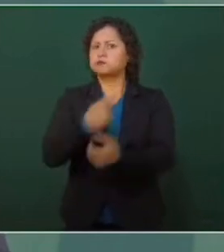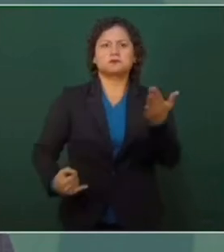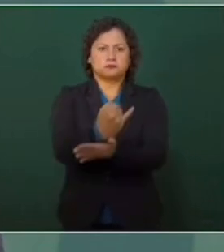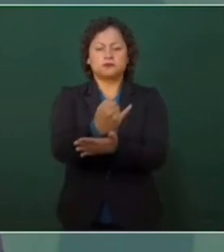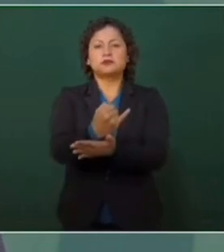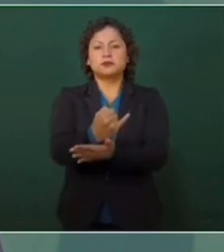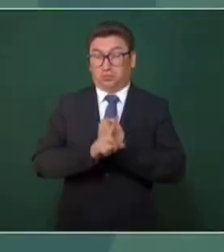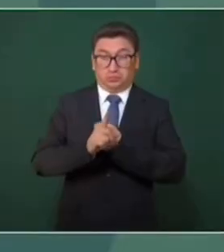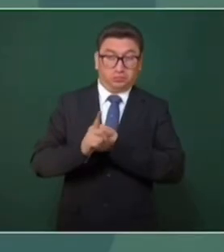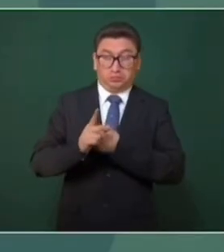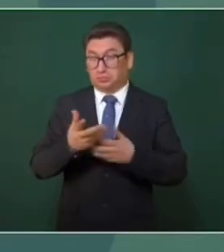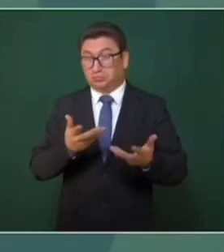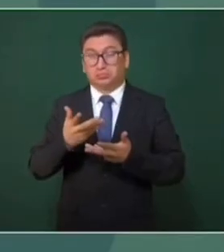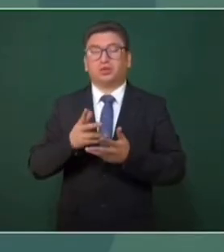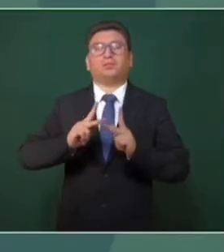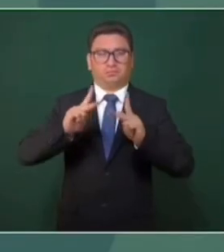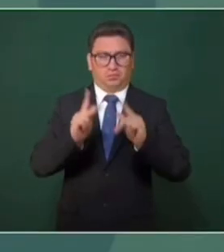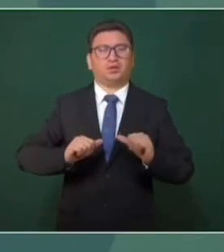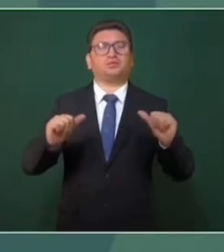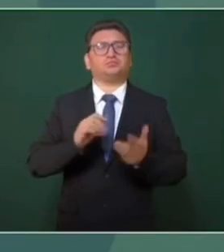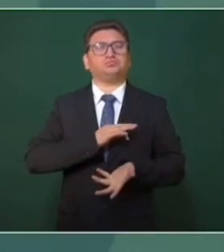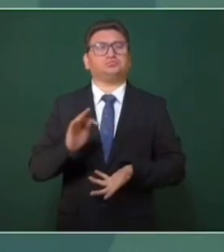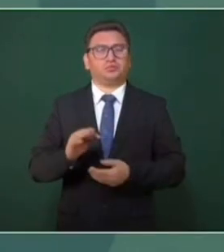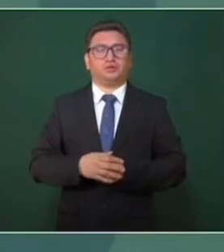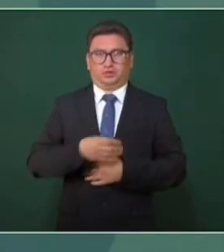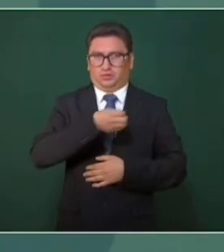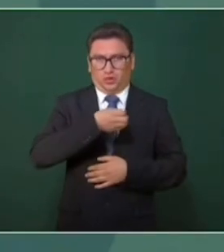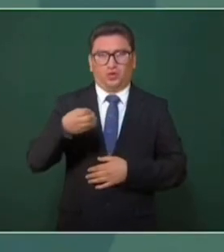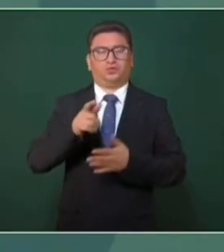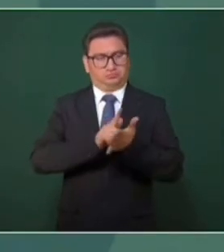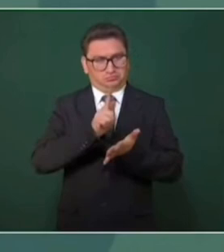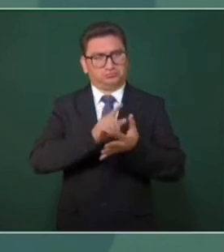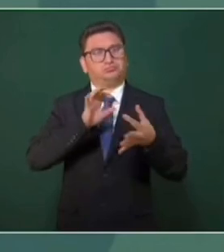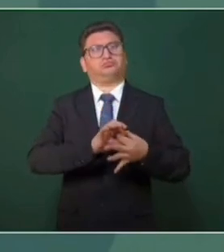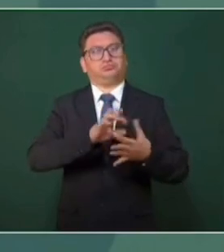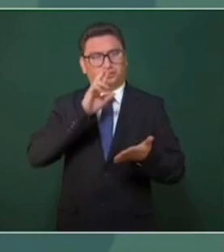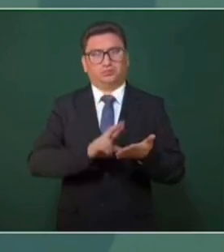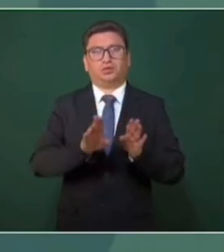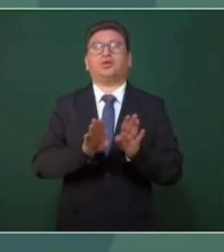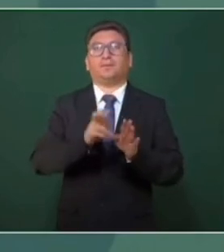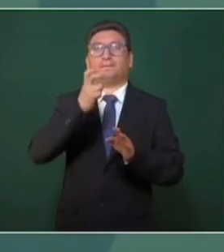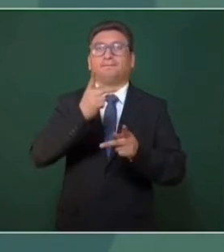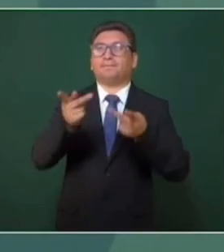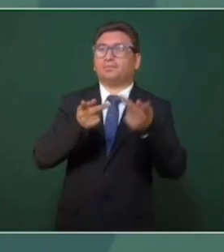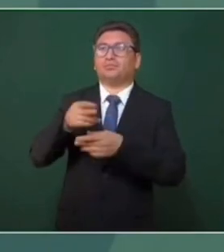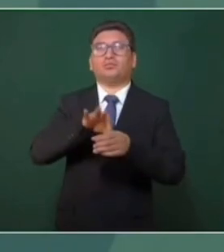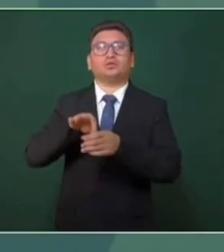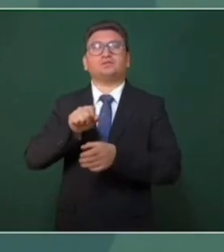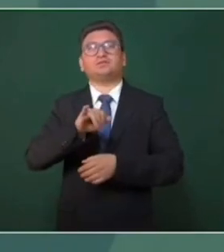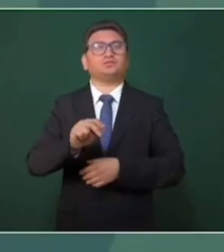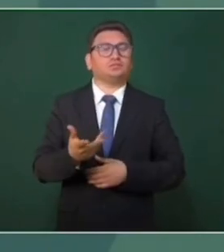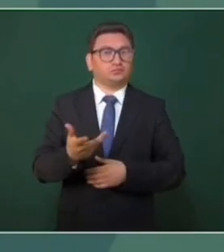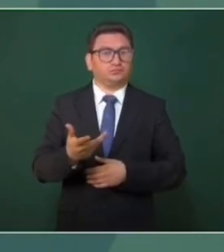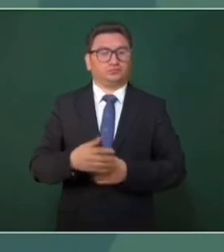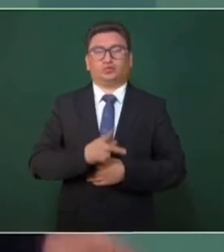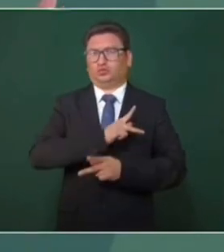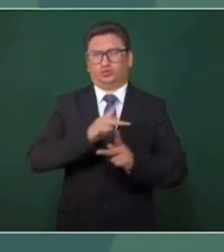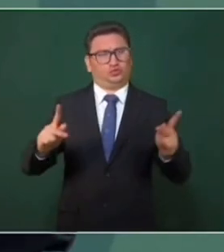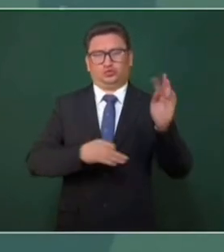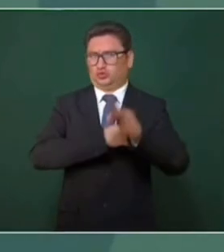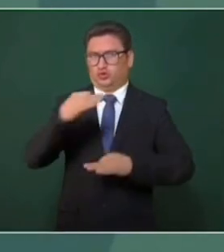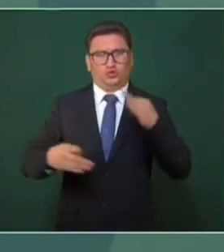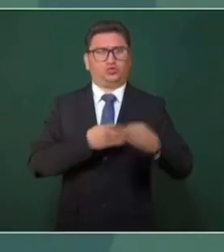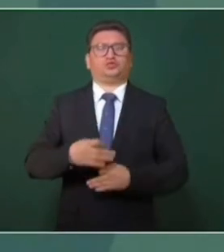Para que nadie se sienta absoluto, de manera pacífica, ordenada, legal, pues la consulta, que todos